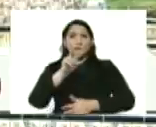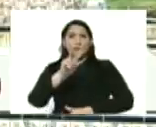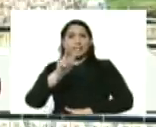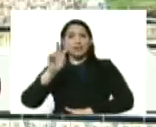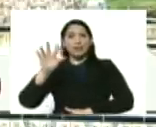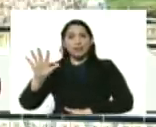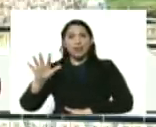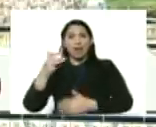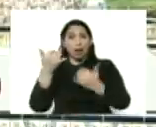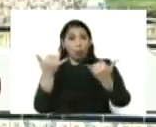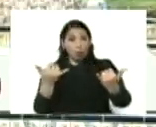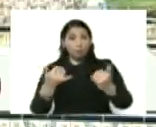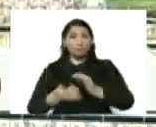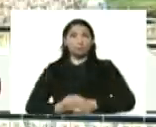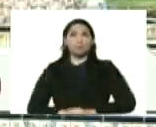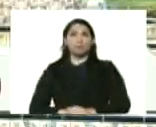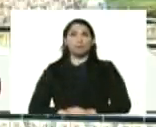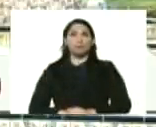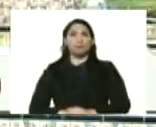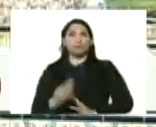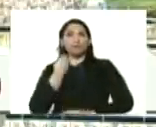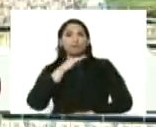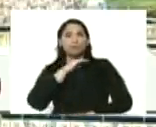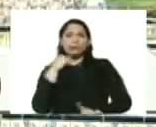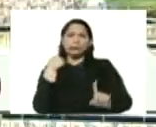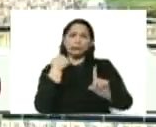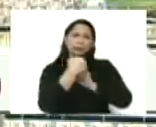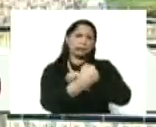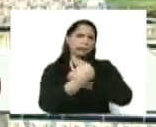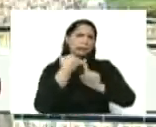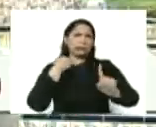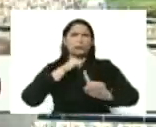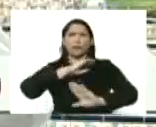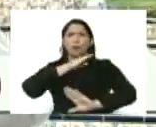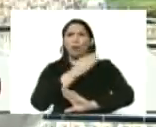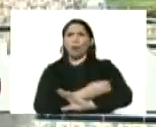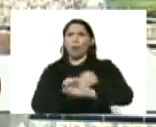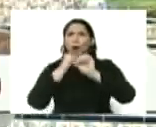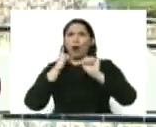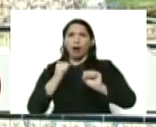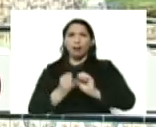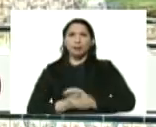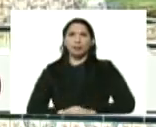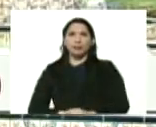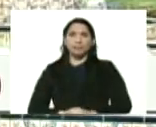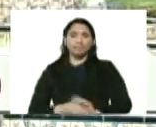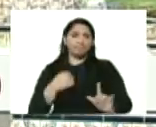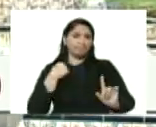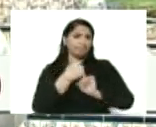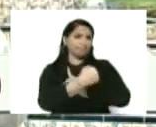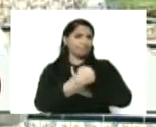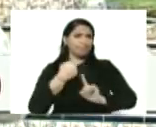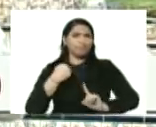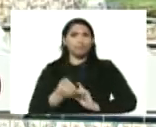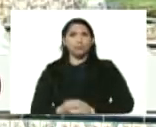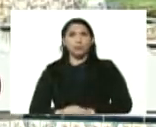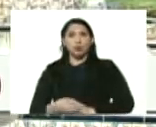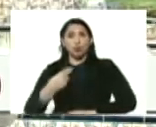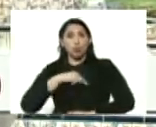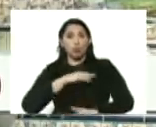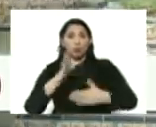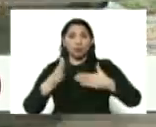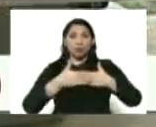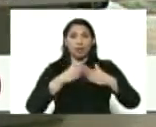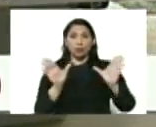Ahora, la pandemia nos golpeó duro, nos golpeó. Estamos cerrando este